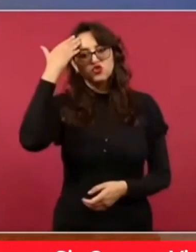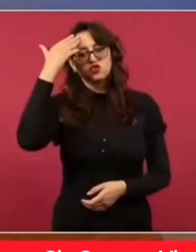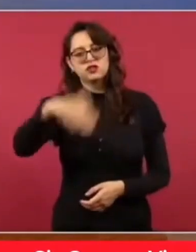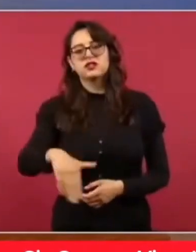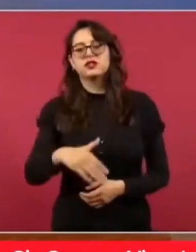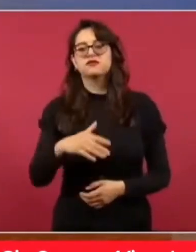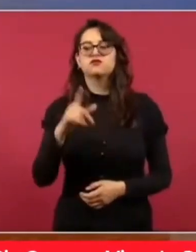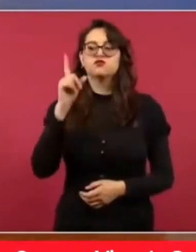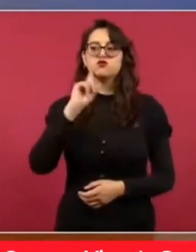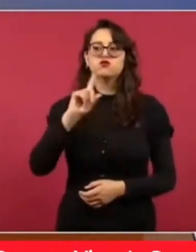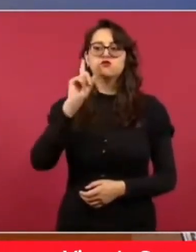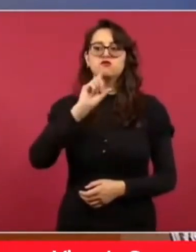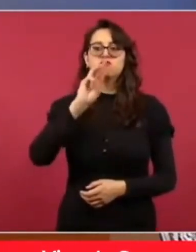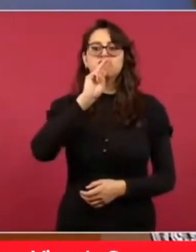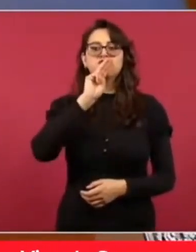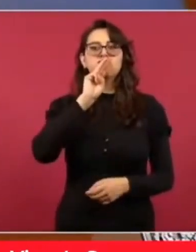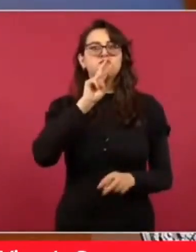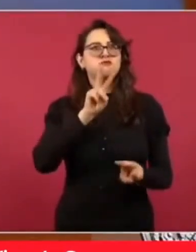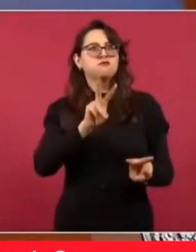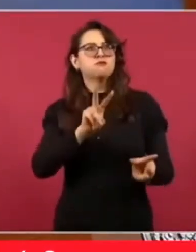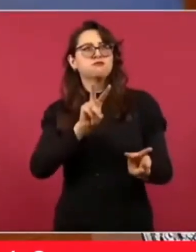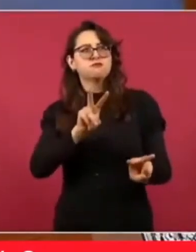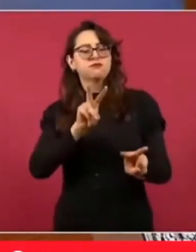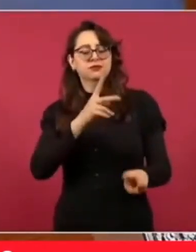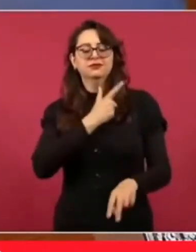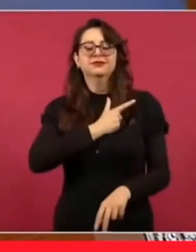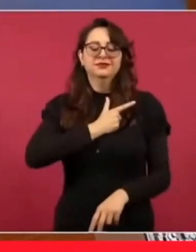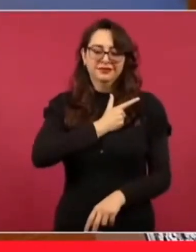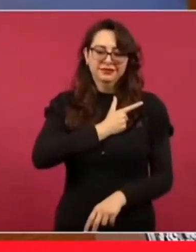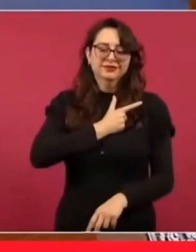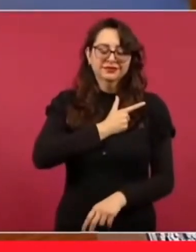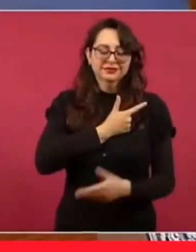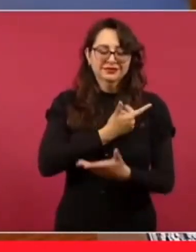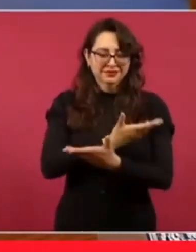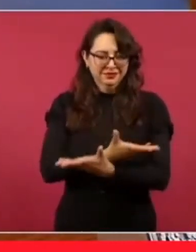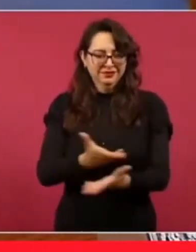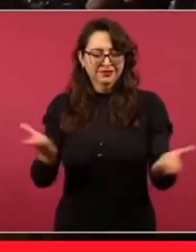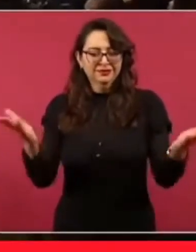que para ellas es este concierto. Muy bien.